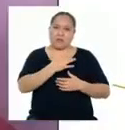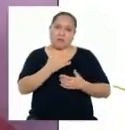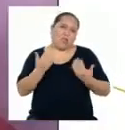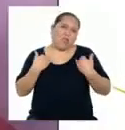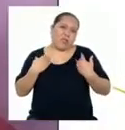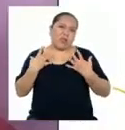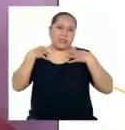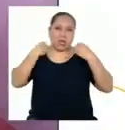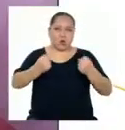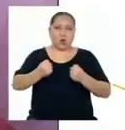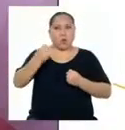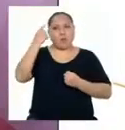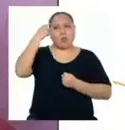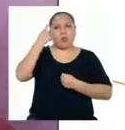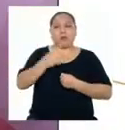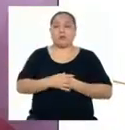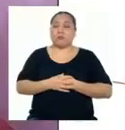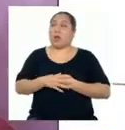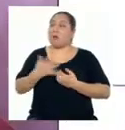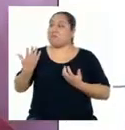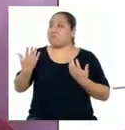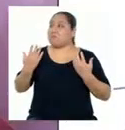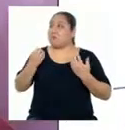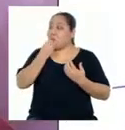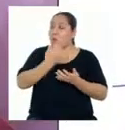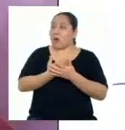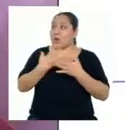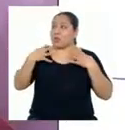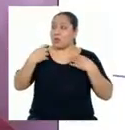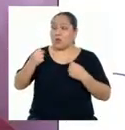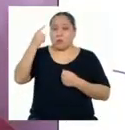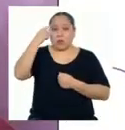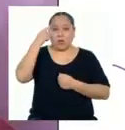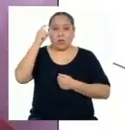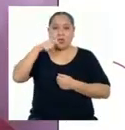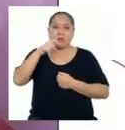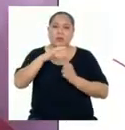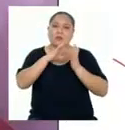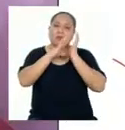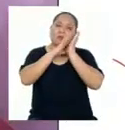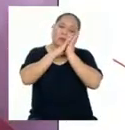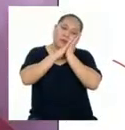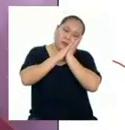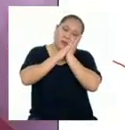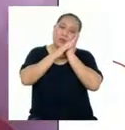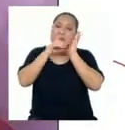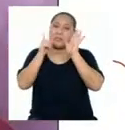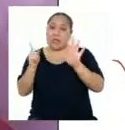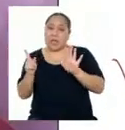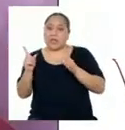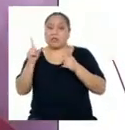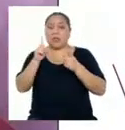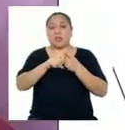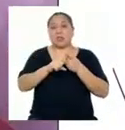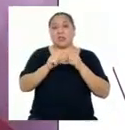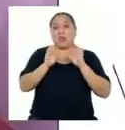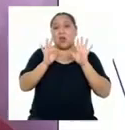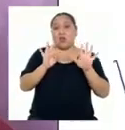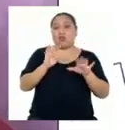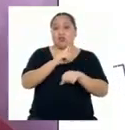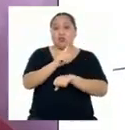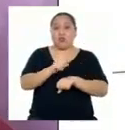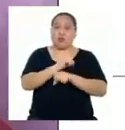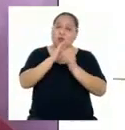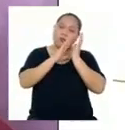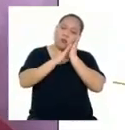mental? Para mantener una buena salud mental, debemos descansar 6 a 8 horas, tener